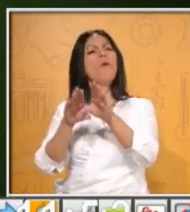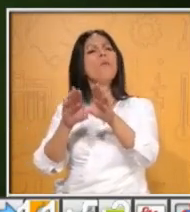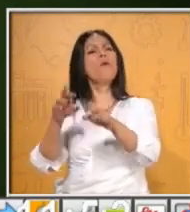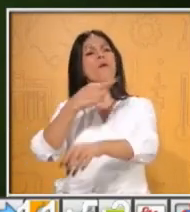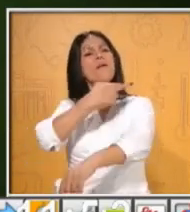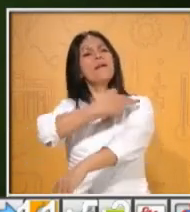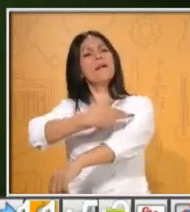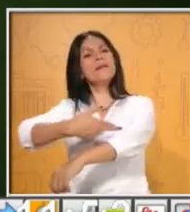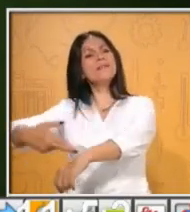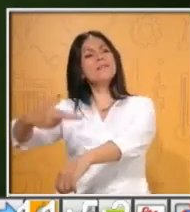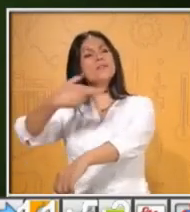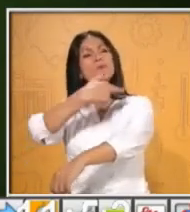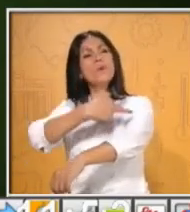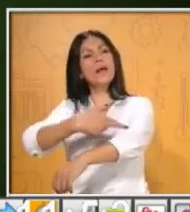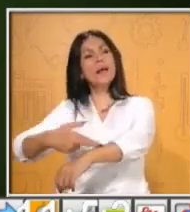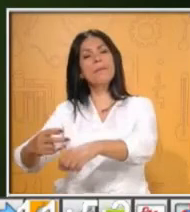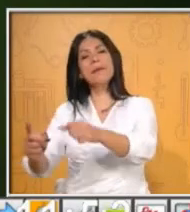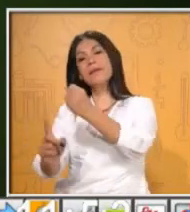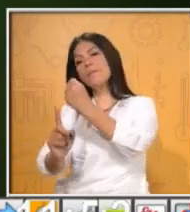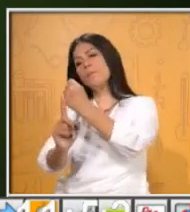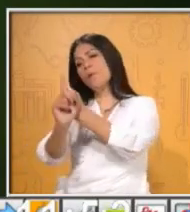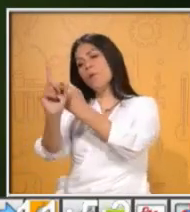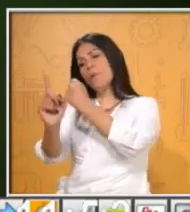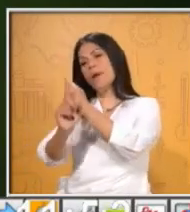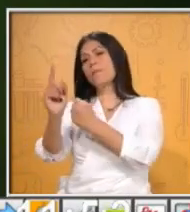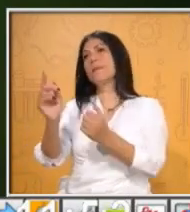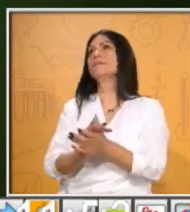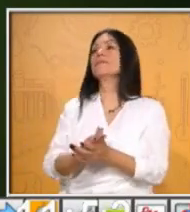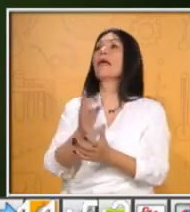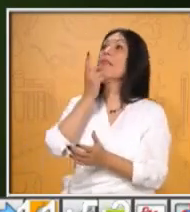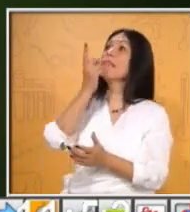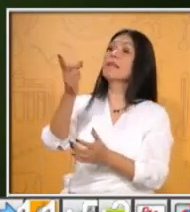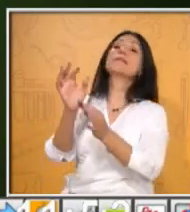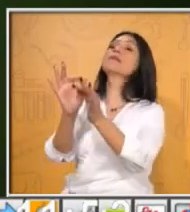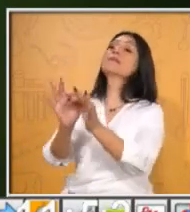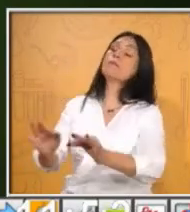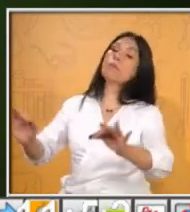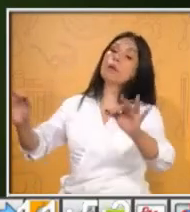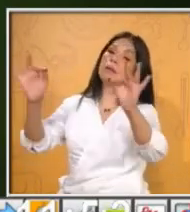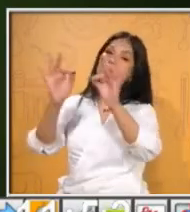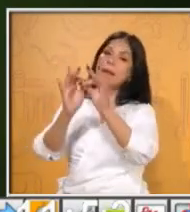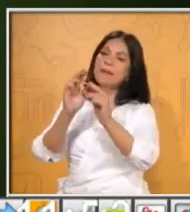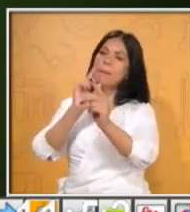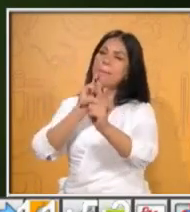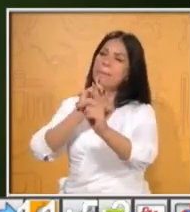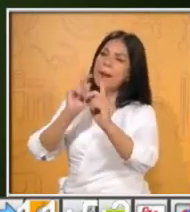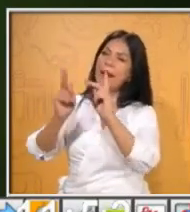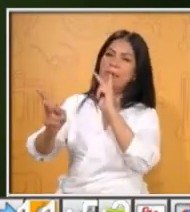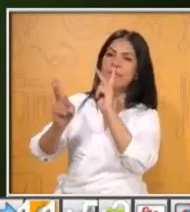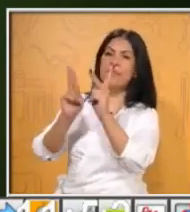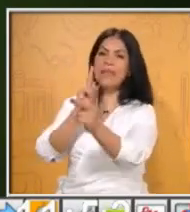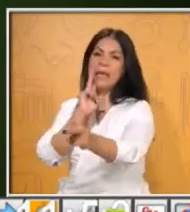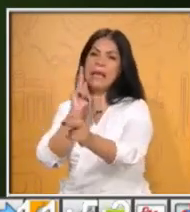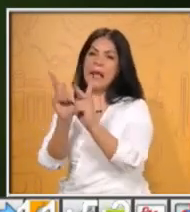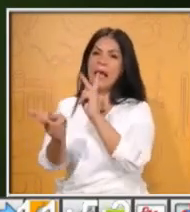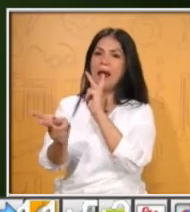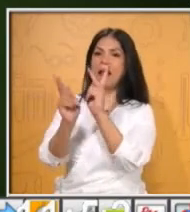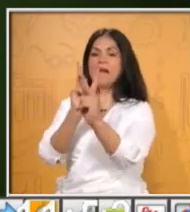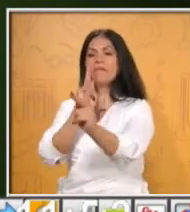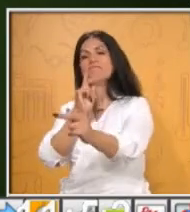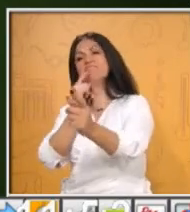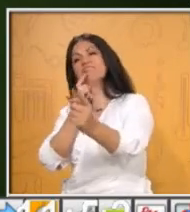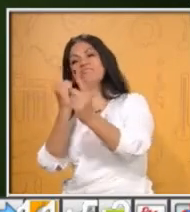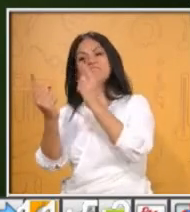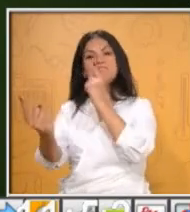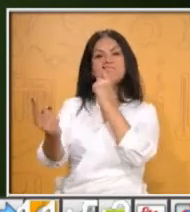Como mencionamos, se trata de platicar con las personas con las que estamos en desacuerdo. Pero no solamente se trata